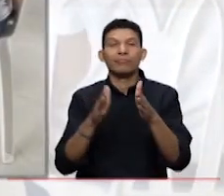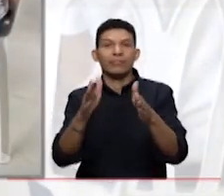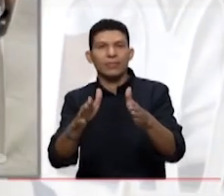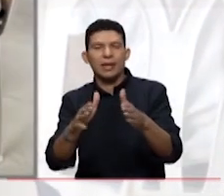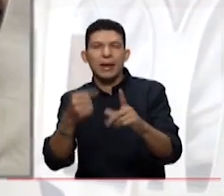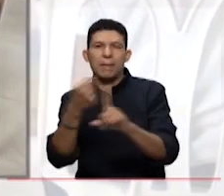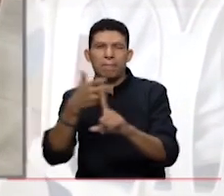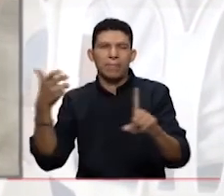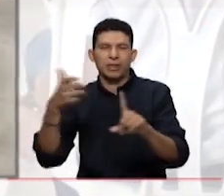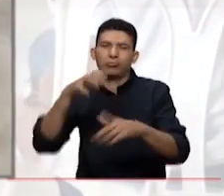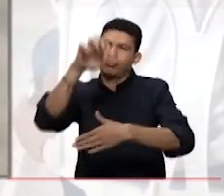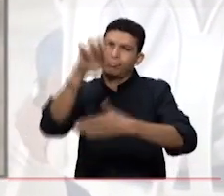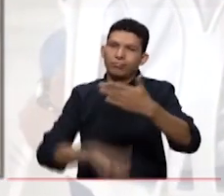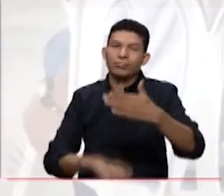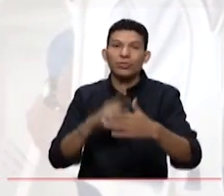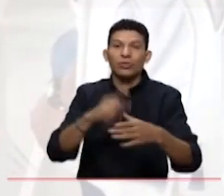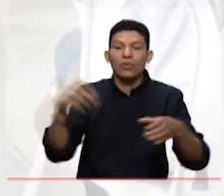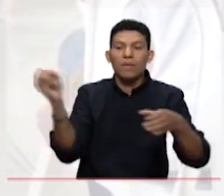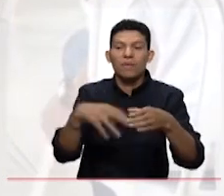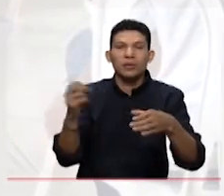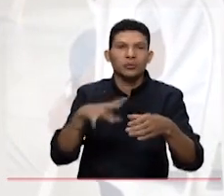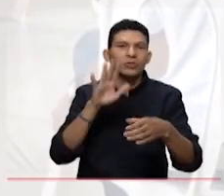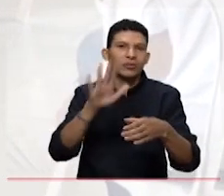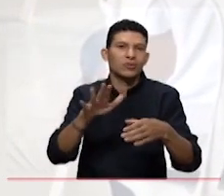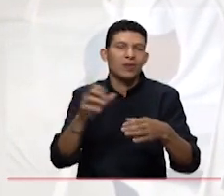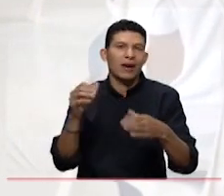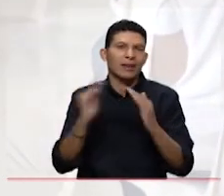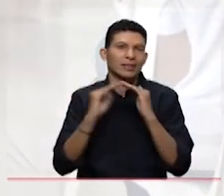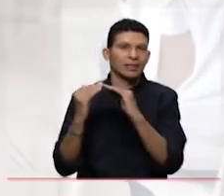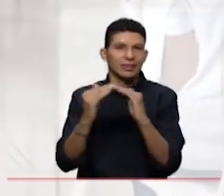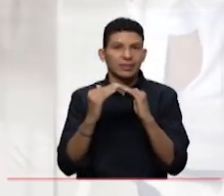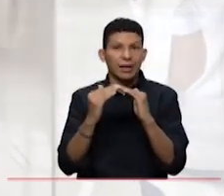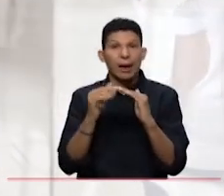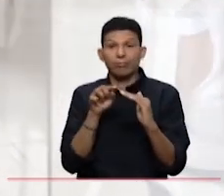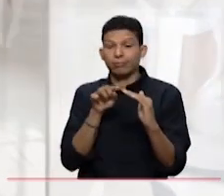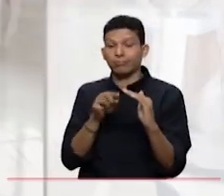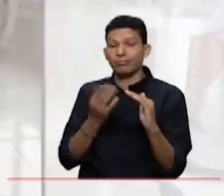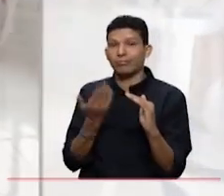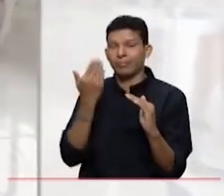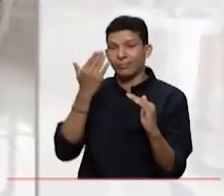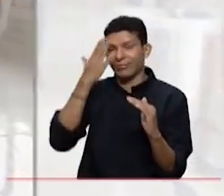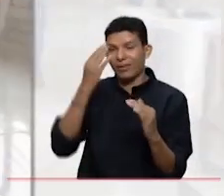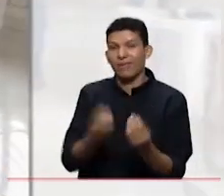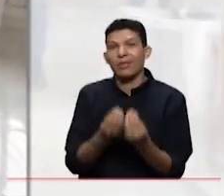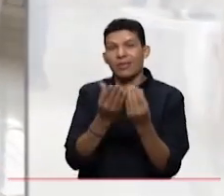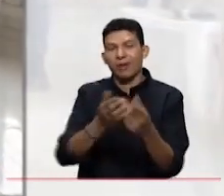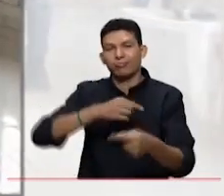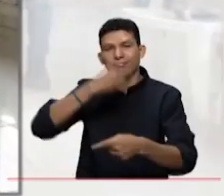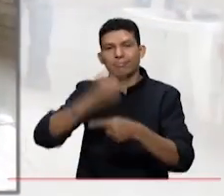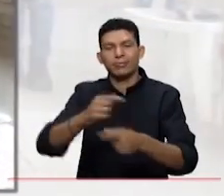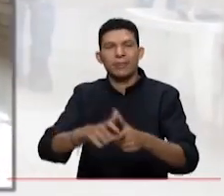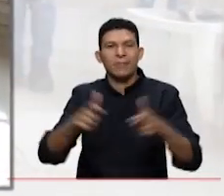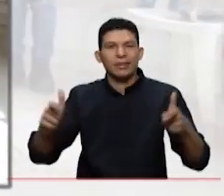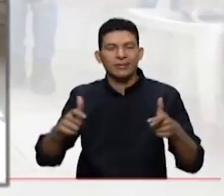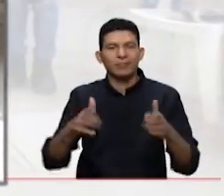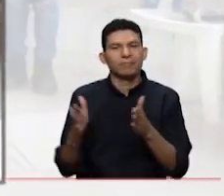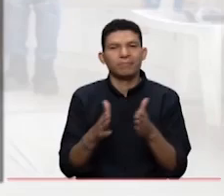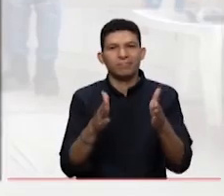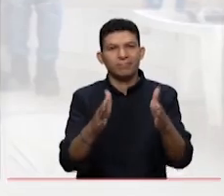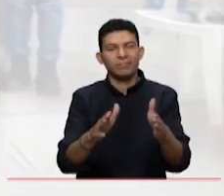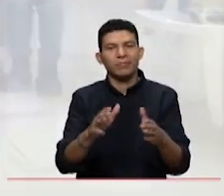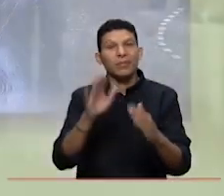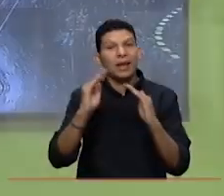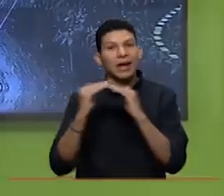haya un menor impacto en el residuo domiciliario que se deposita y con esto también nos permite dar un cumplimiento mayor a lo que es la ruta